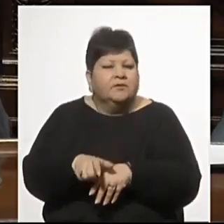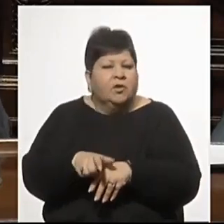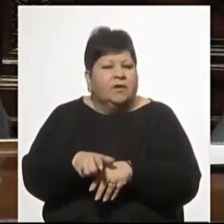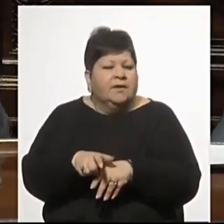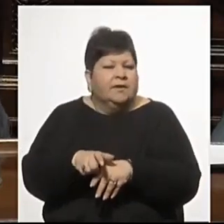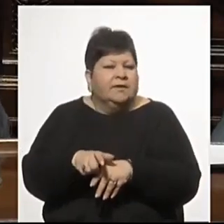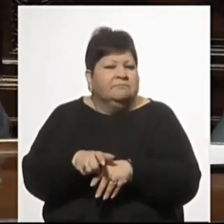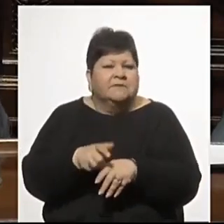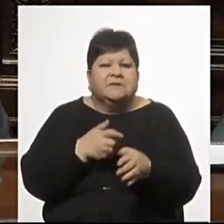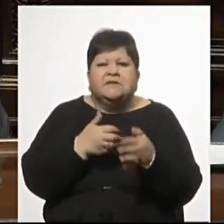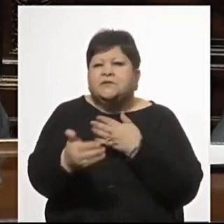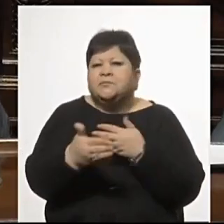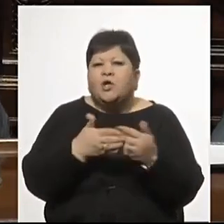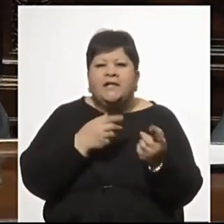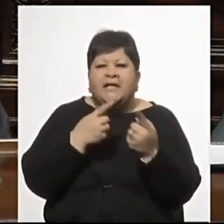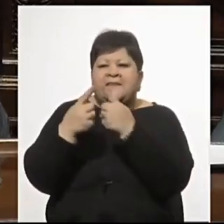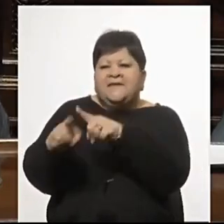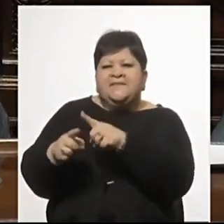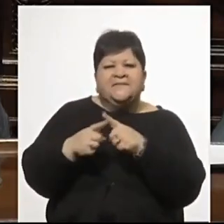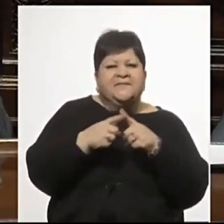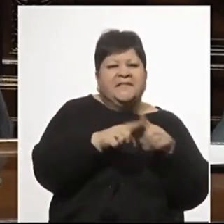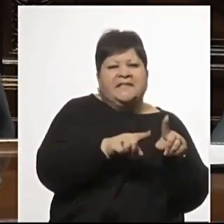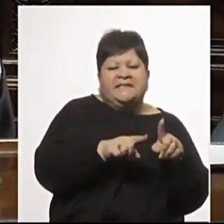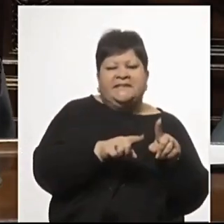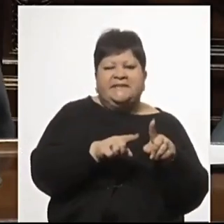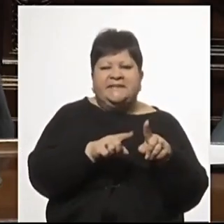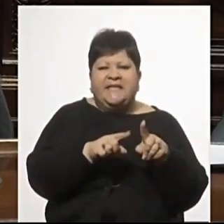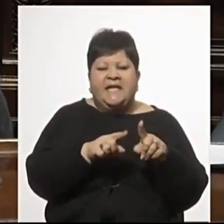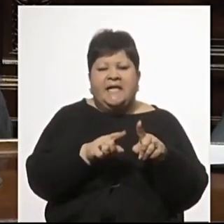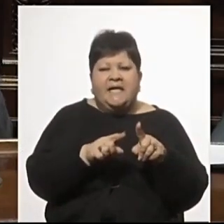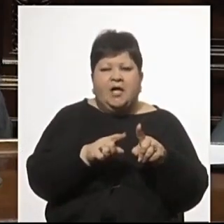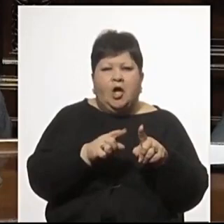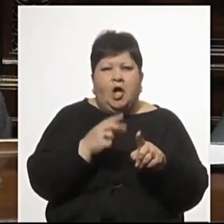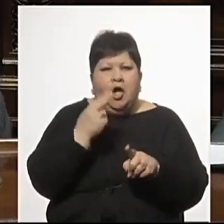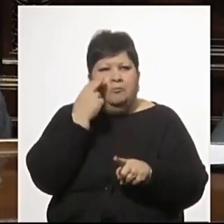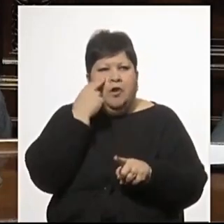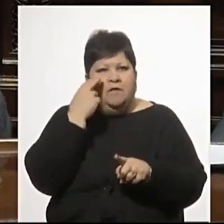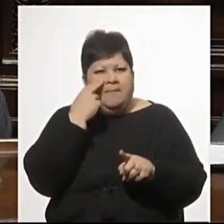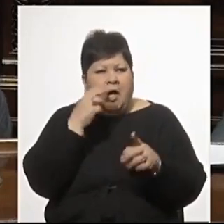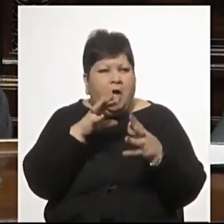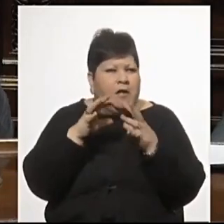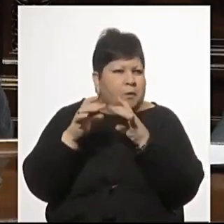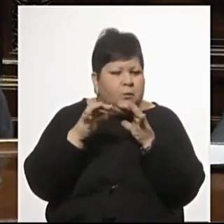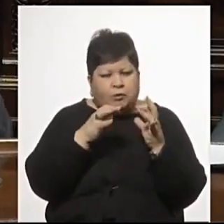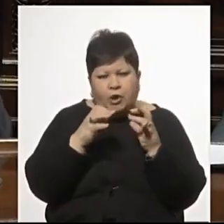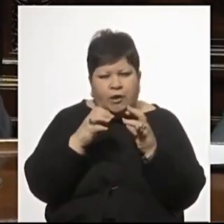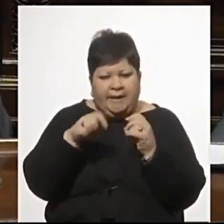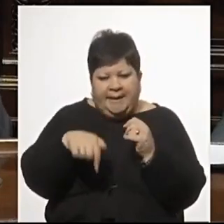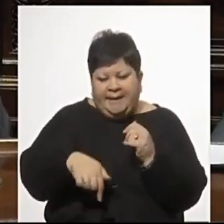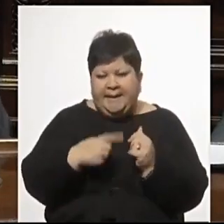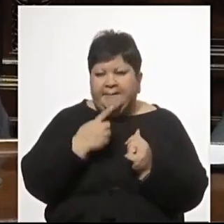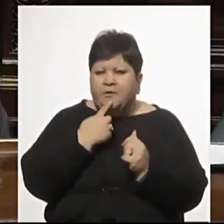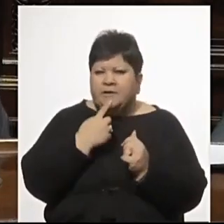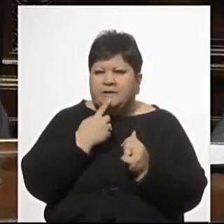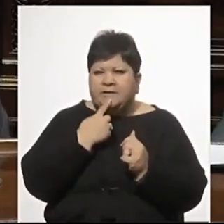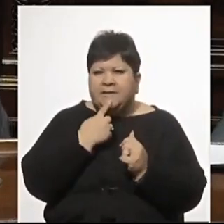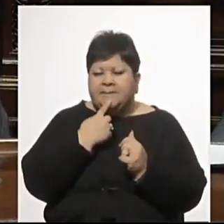despideces del sistema político de este país, que siendo pequeño